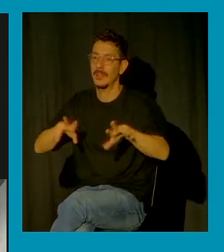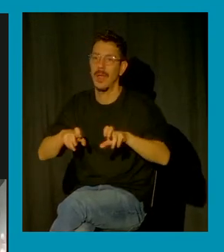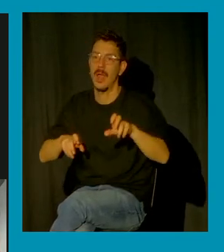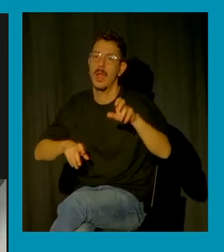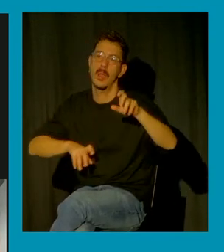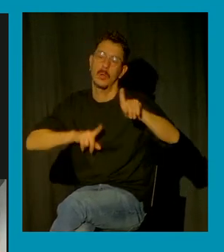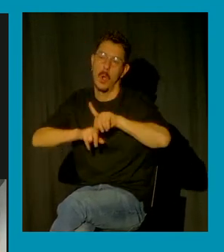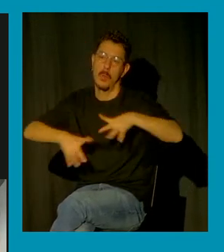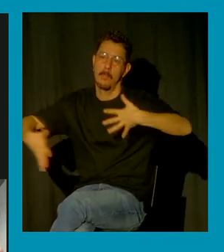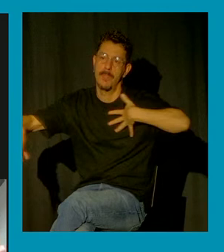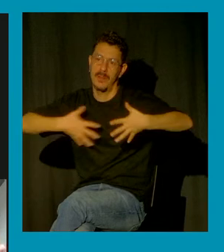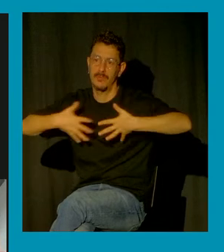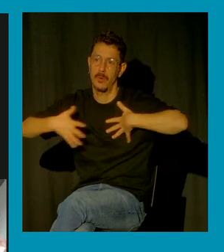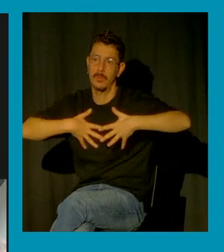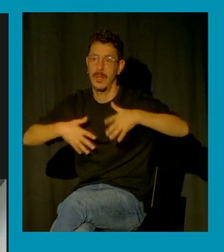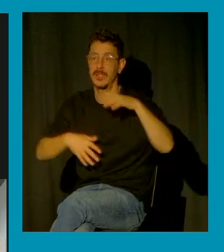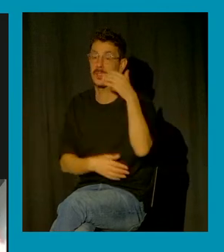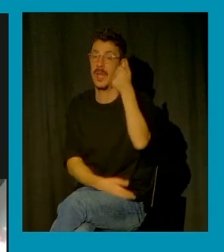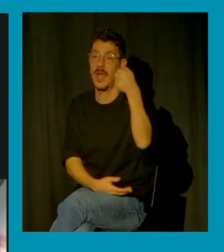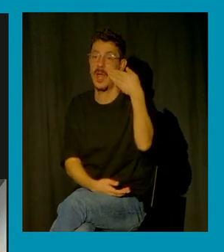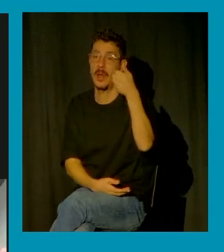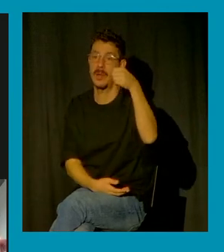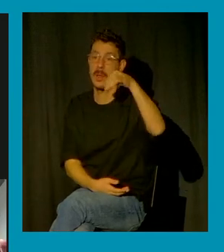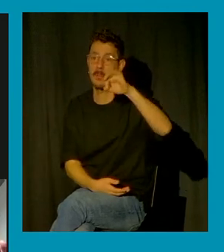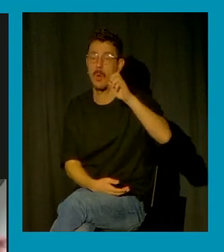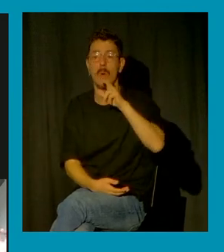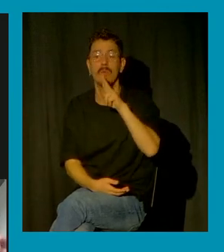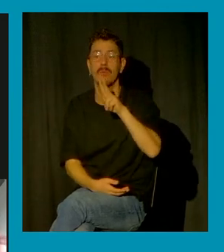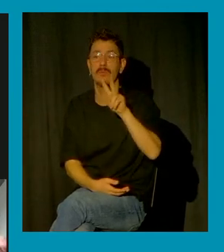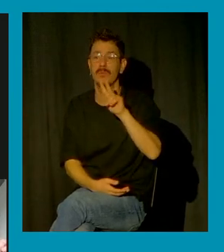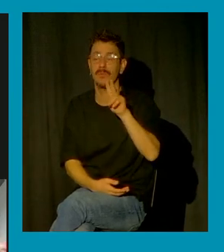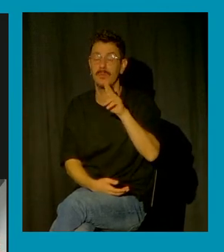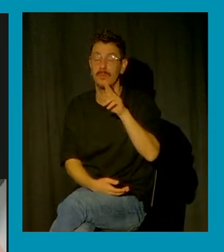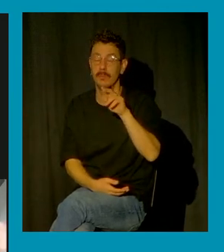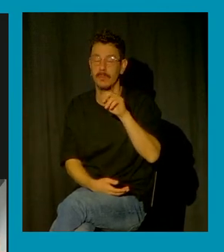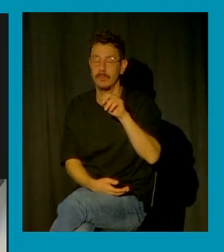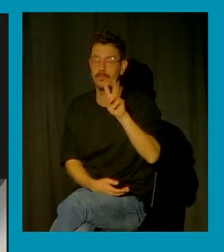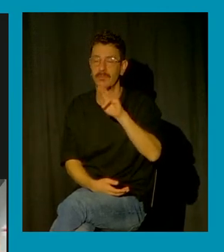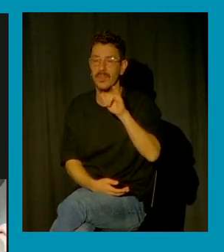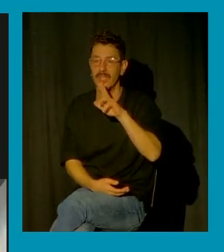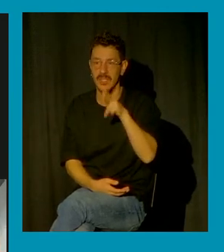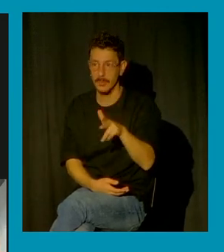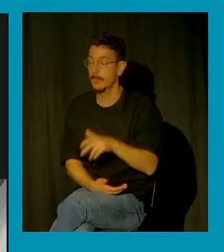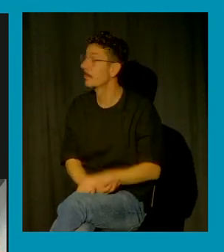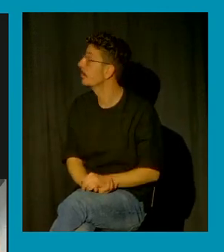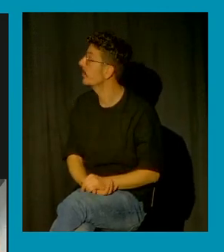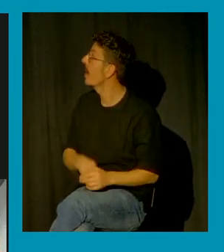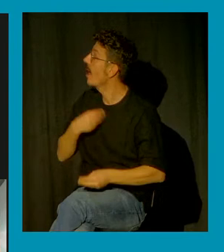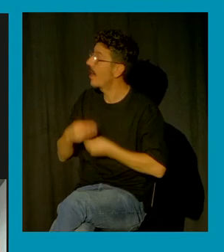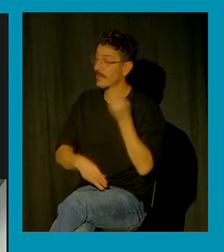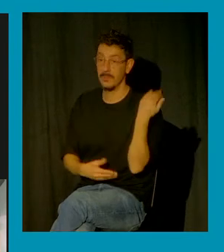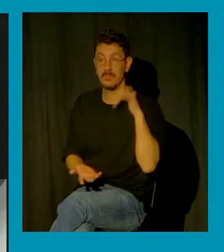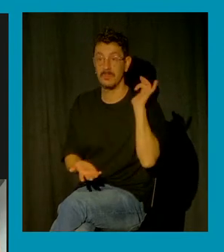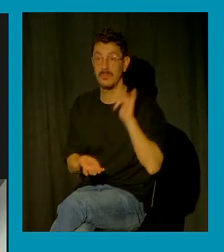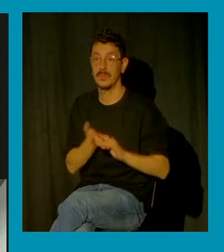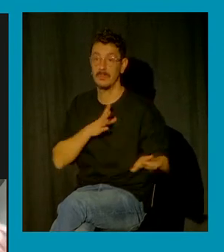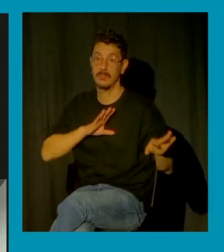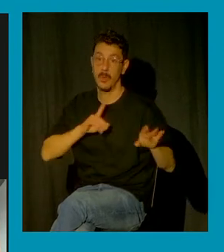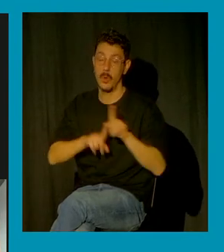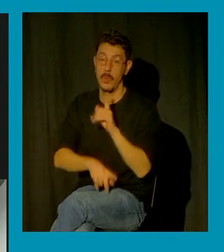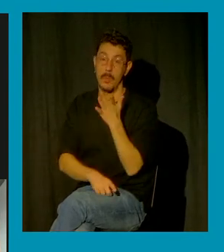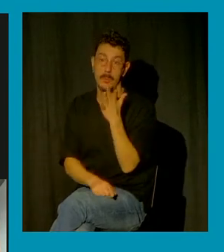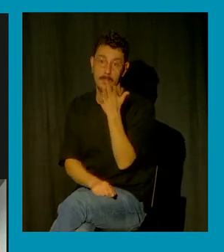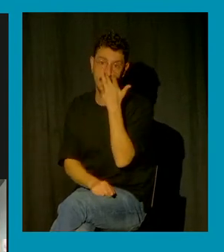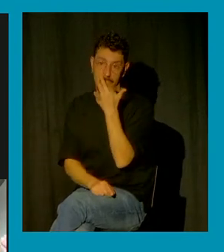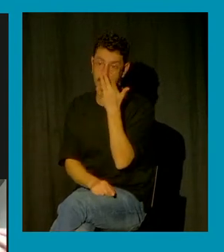que hace en el 74 en la ciudad de Nueva York Marina realiza este performance en un momento en el que quería ver en un momento en el que los performance